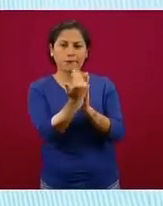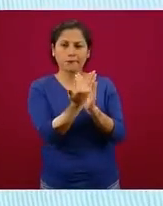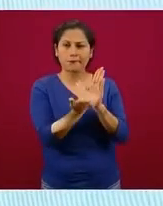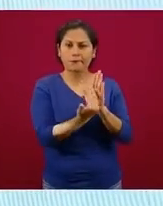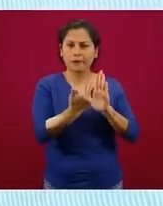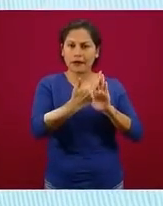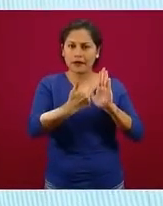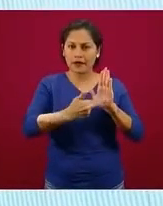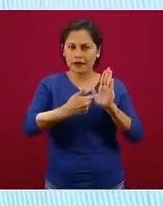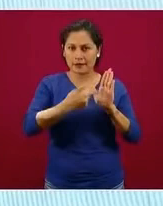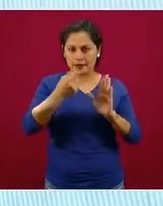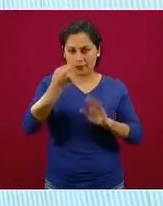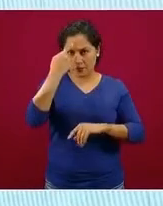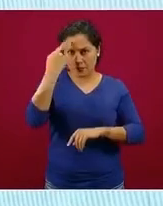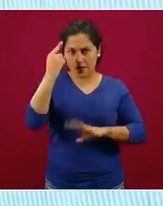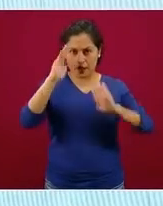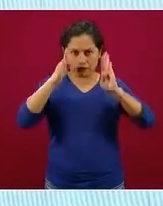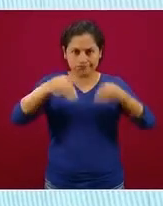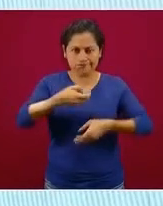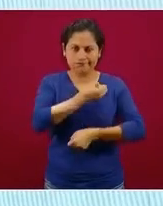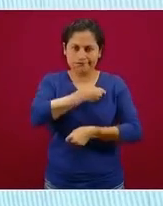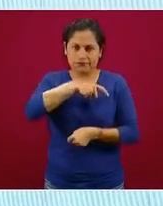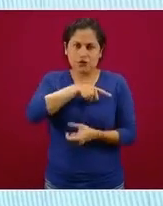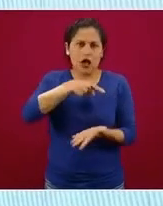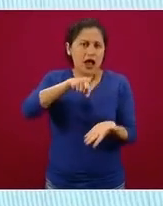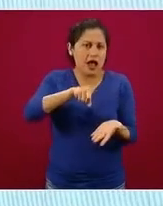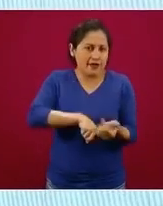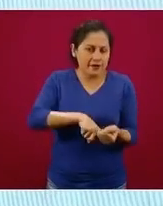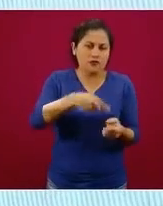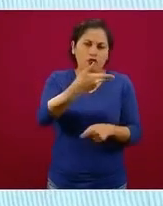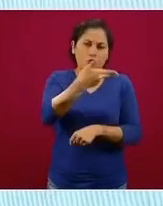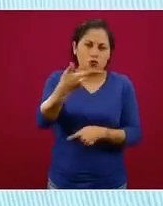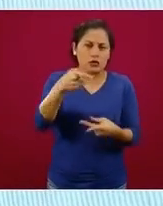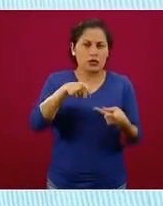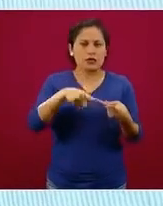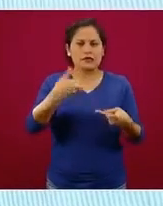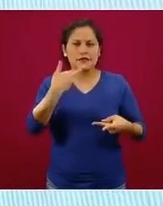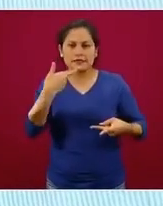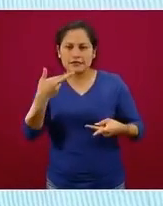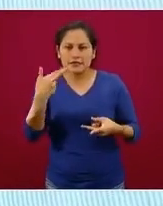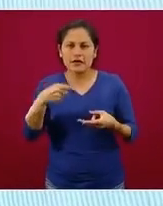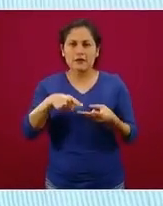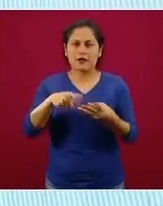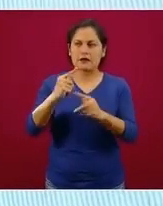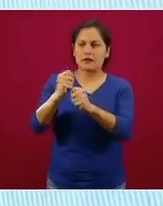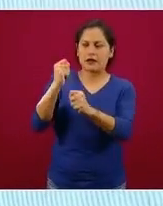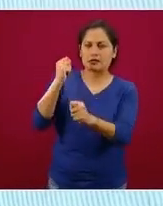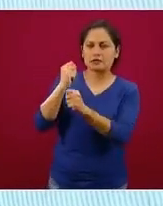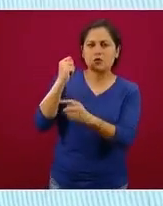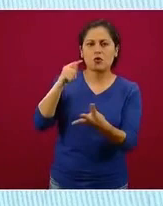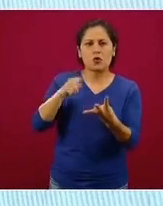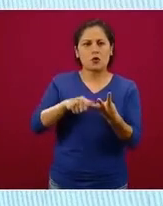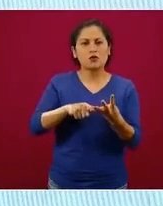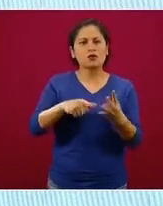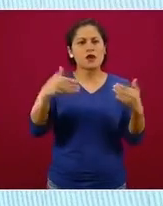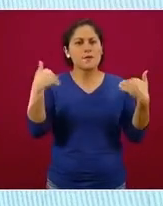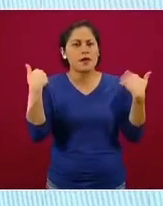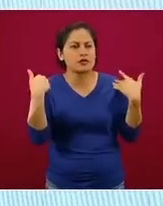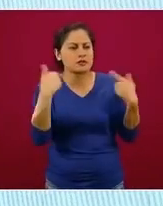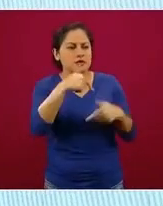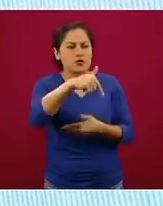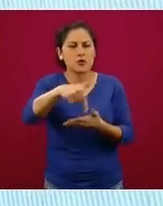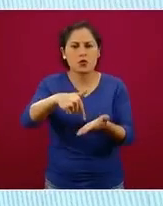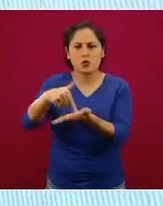específicos para el turismo, en hoteles, en restaurantes, en el transporte, en las actividades recreativas